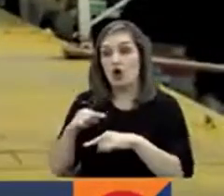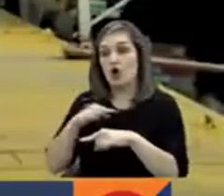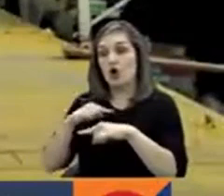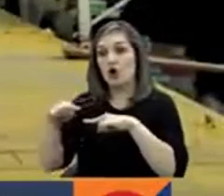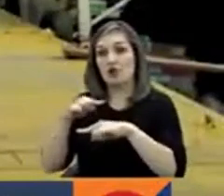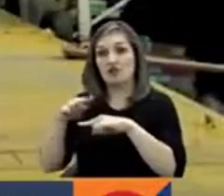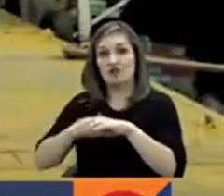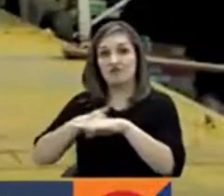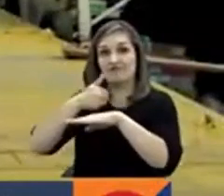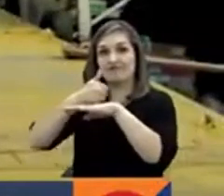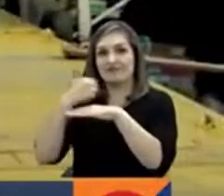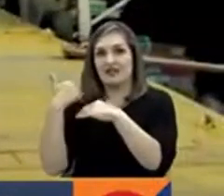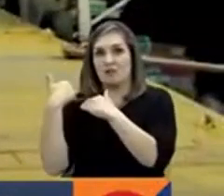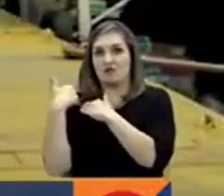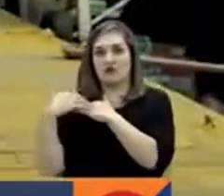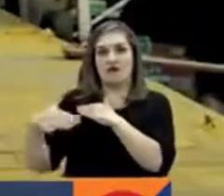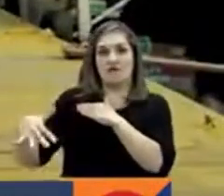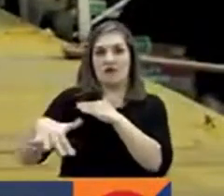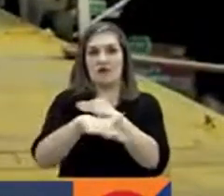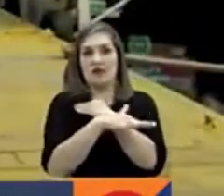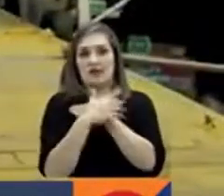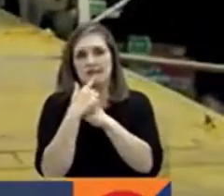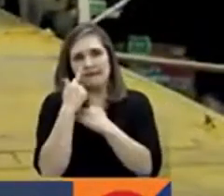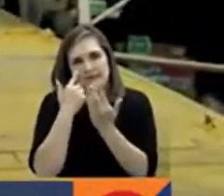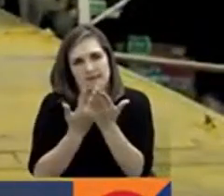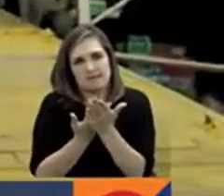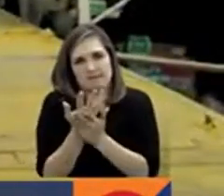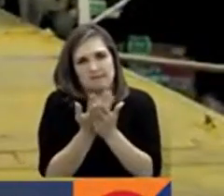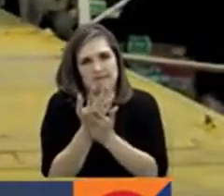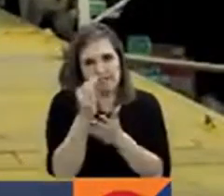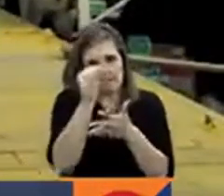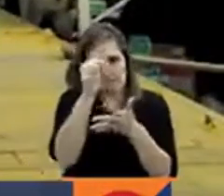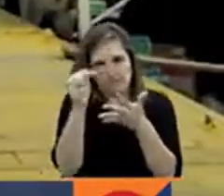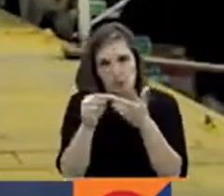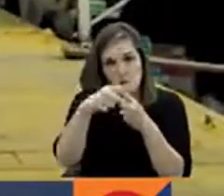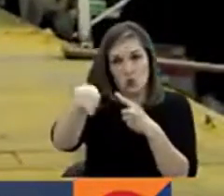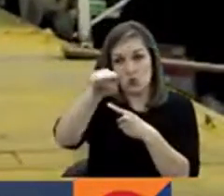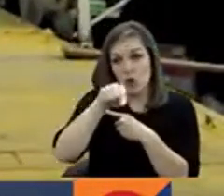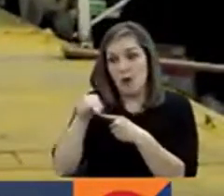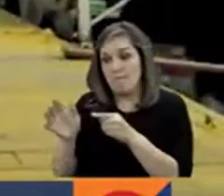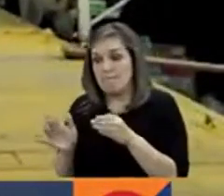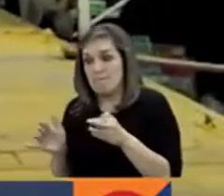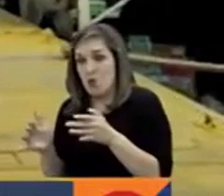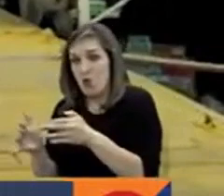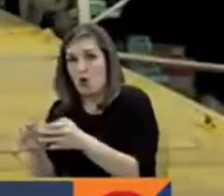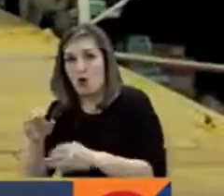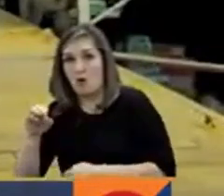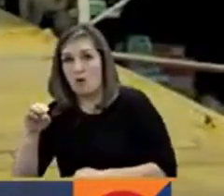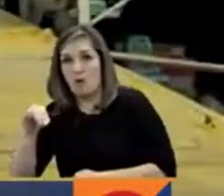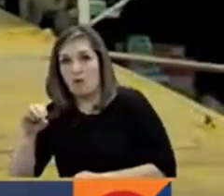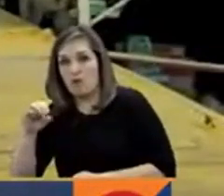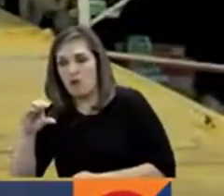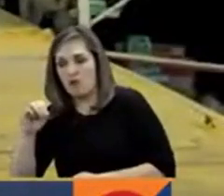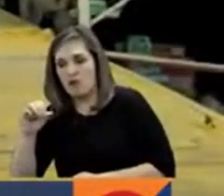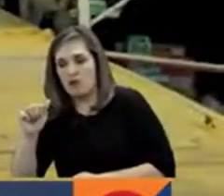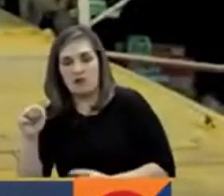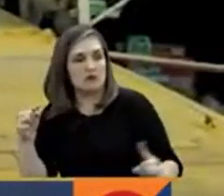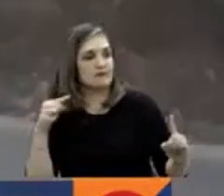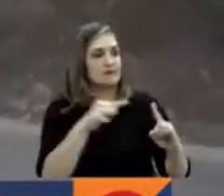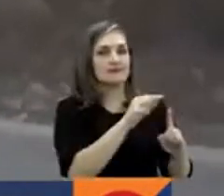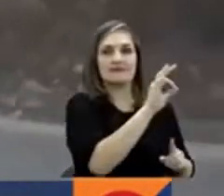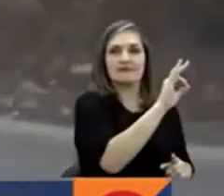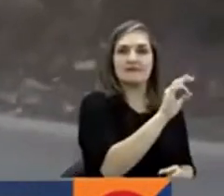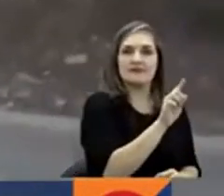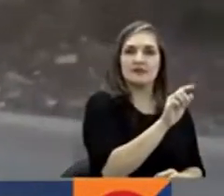Defensa Civil, la principal recomendación a quienes se desplazan por el corredor vial Mocoa-San Francisco es a tener prudencia. Mucho cuidado porque el